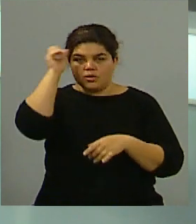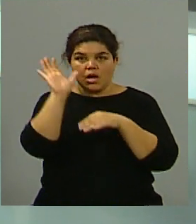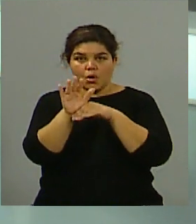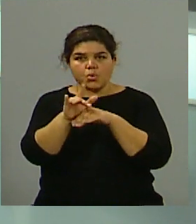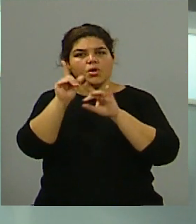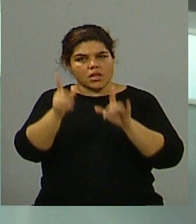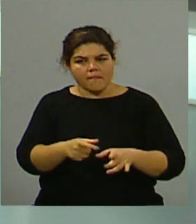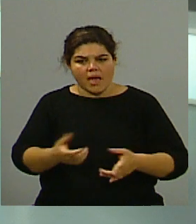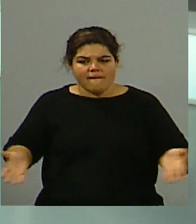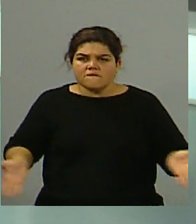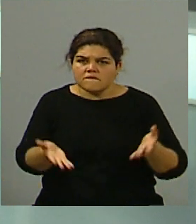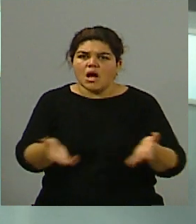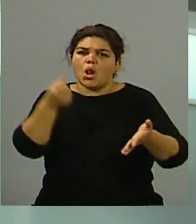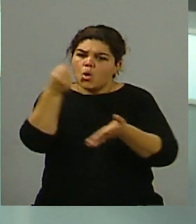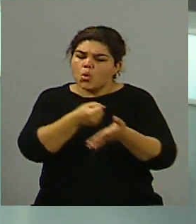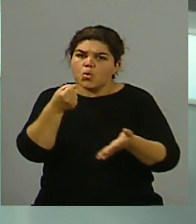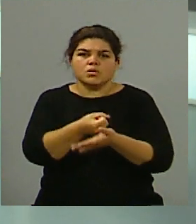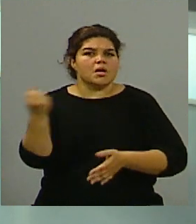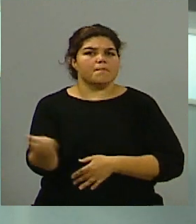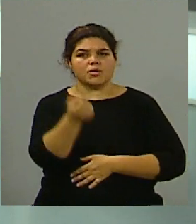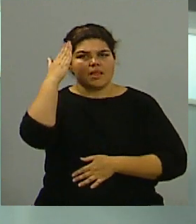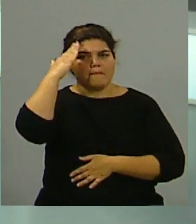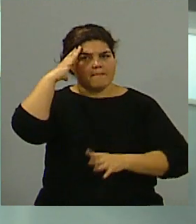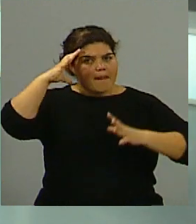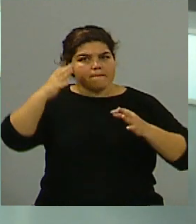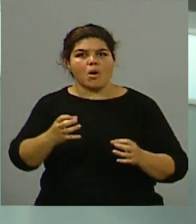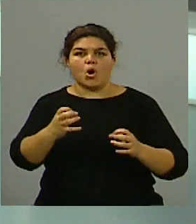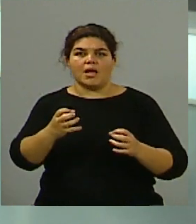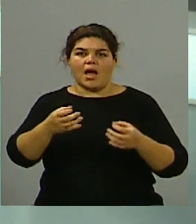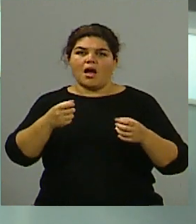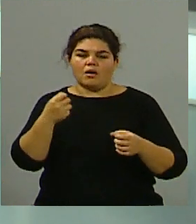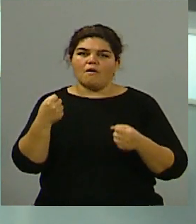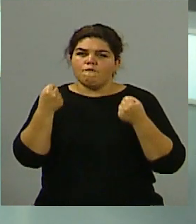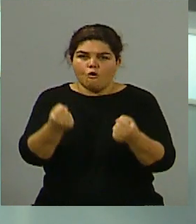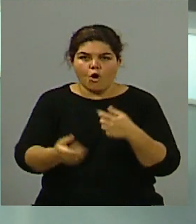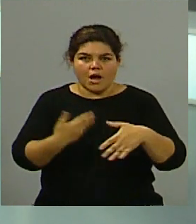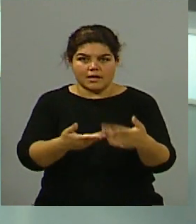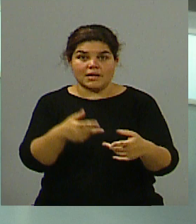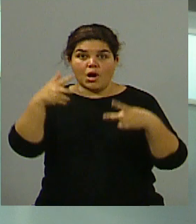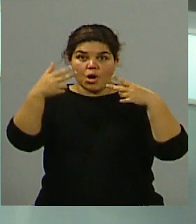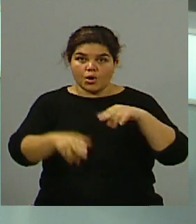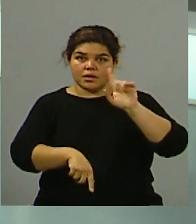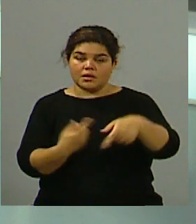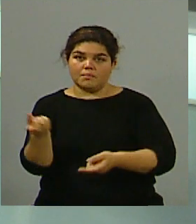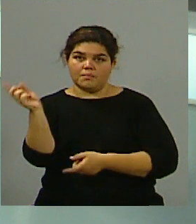reforzar la memoria en épocas de democracia. Hacemos un pequeño corte y volvemos con apuntes.